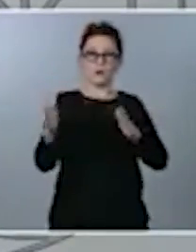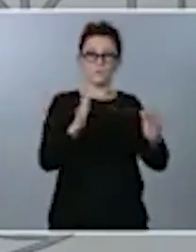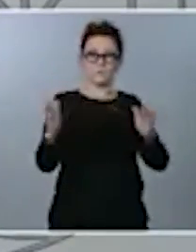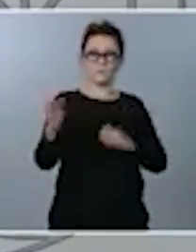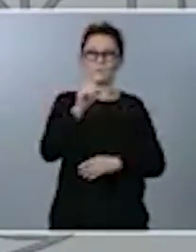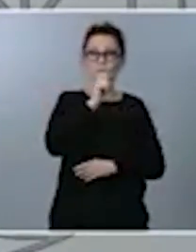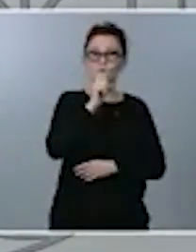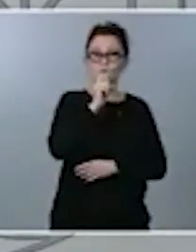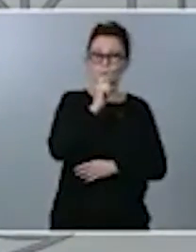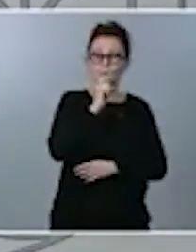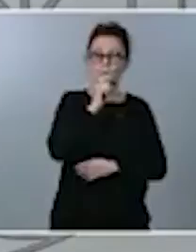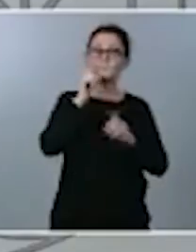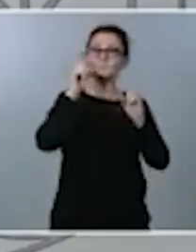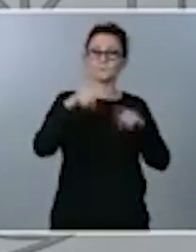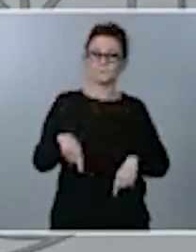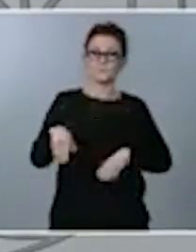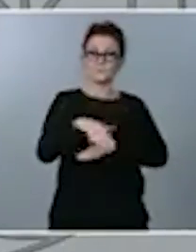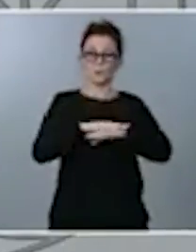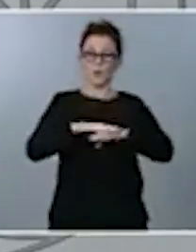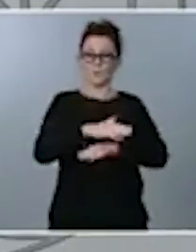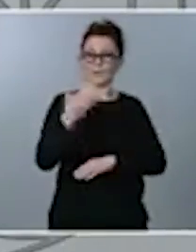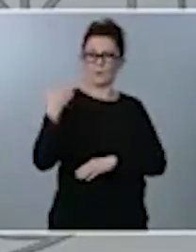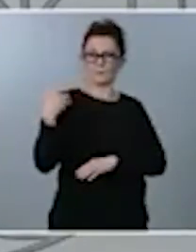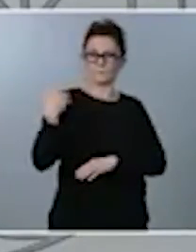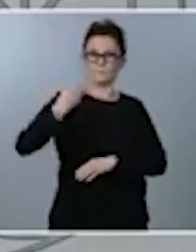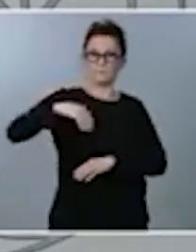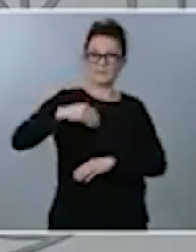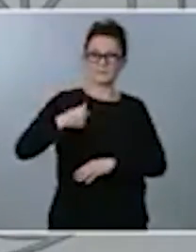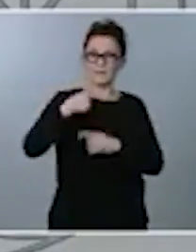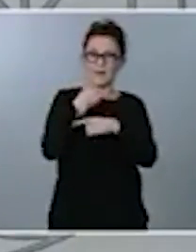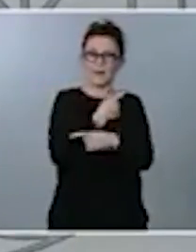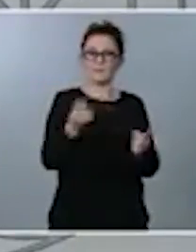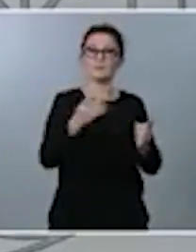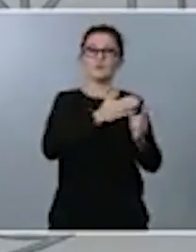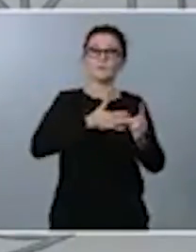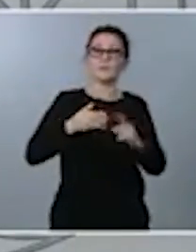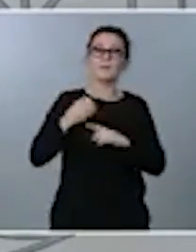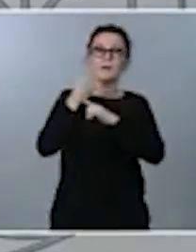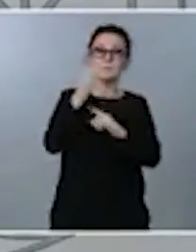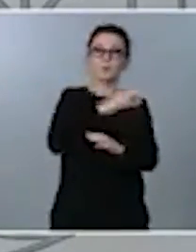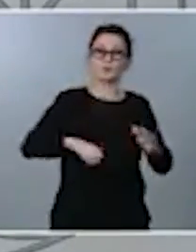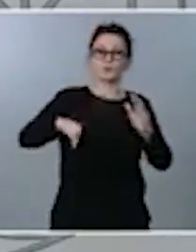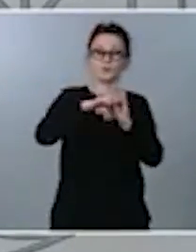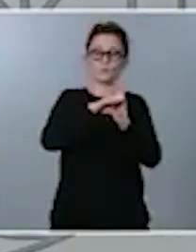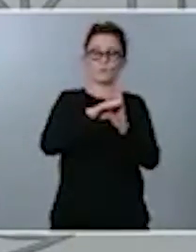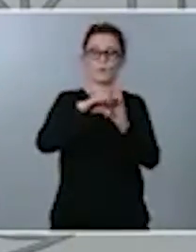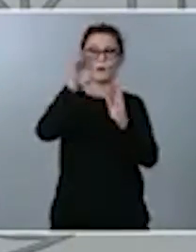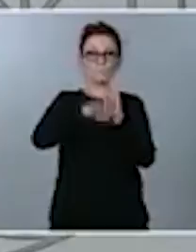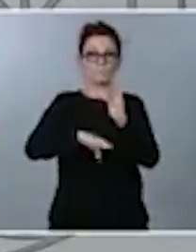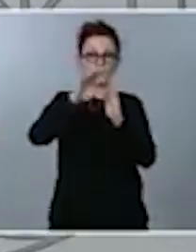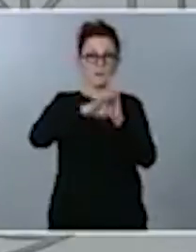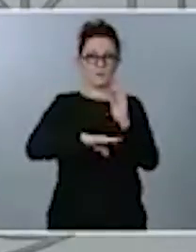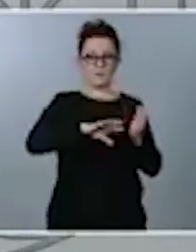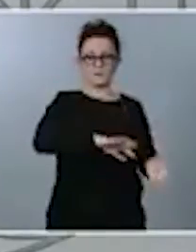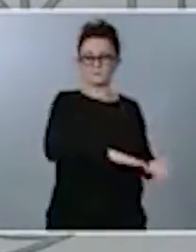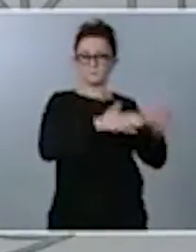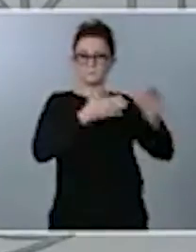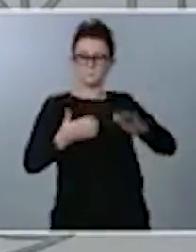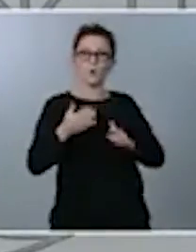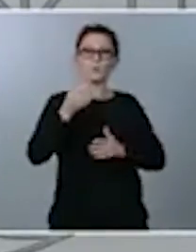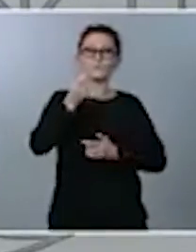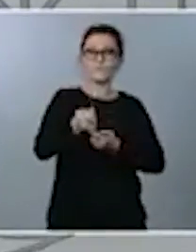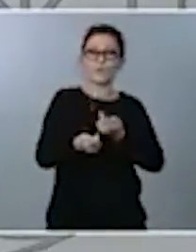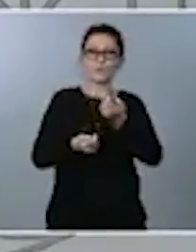desde el primer día, es dar un amparo constitucional a las medidas que van a ir aplicando de forma progresiva las